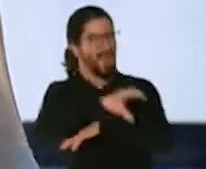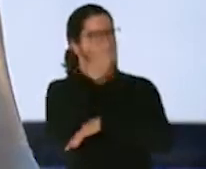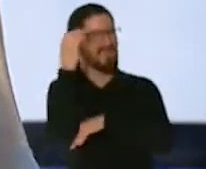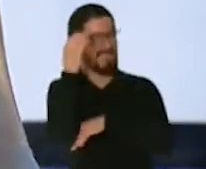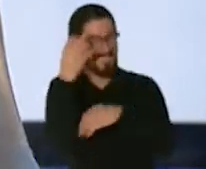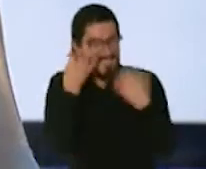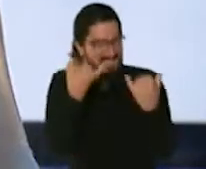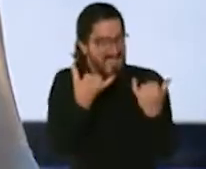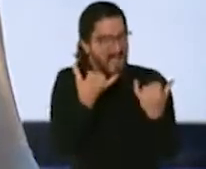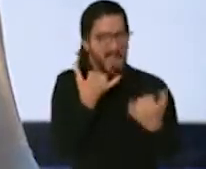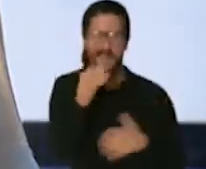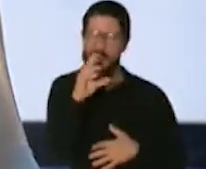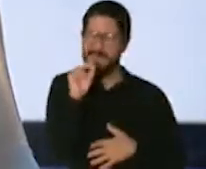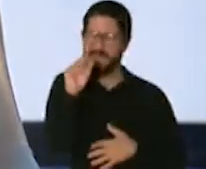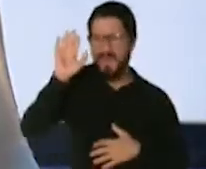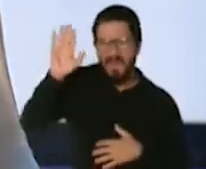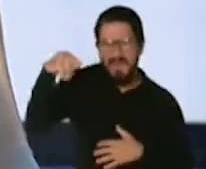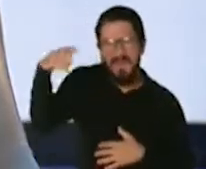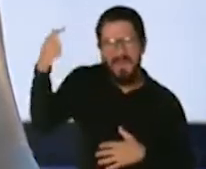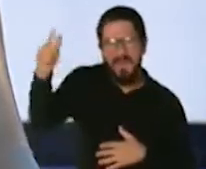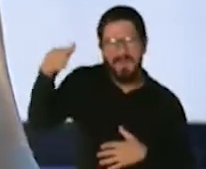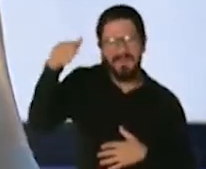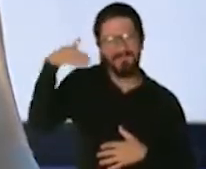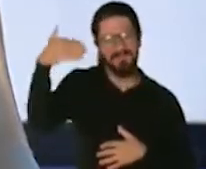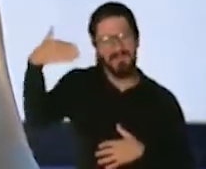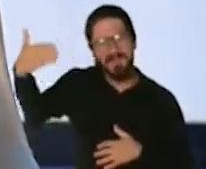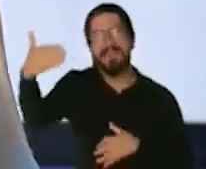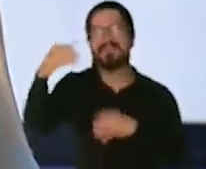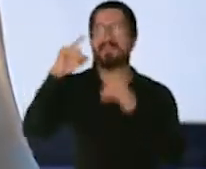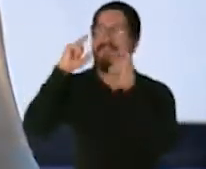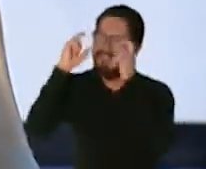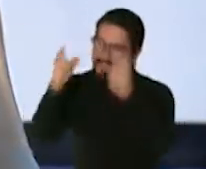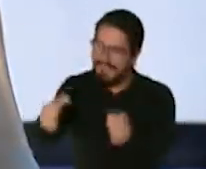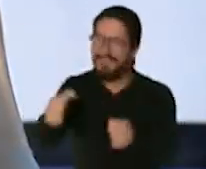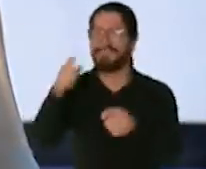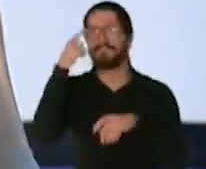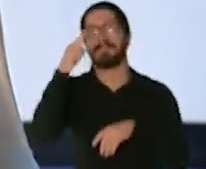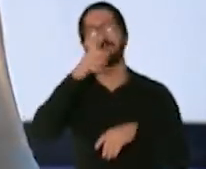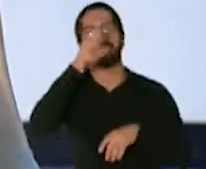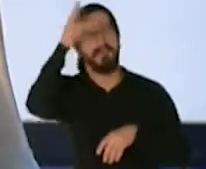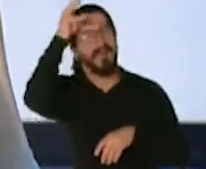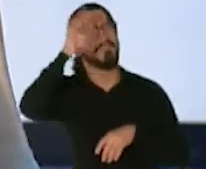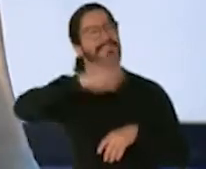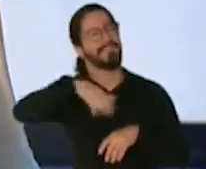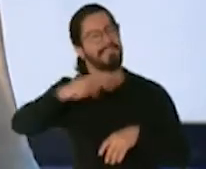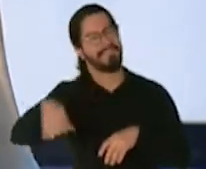pero pensemos que cuando salgamos de esto va a ser el regalo para nuestros papás y para nuestros niños